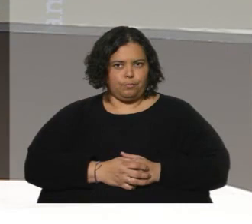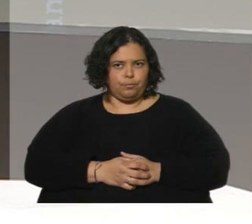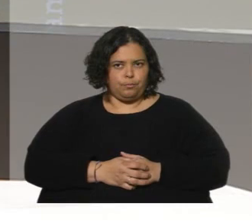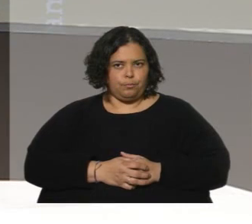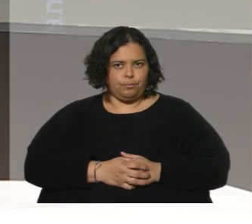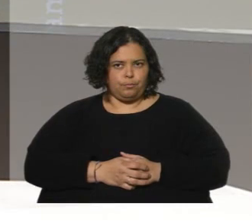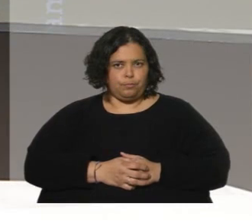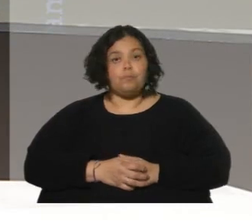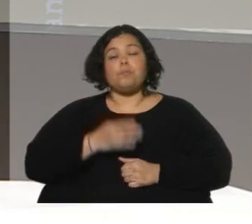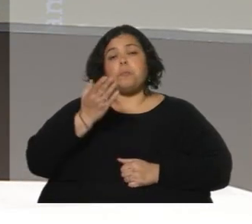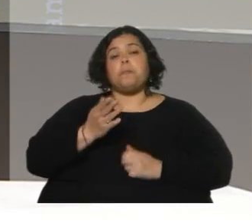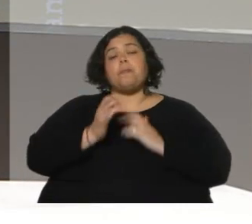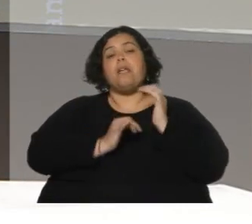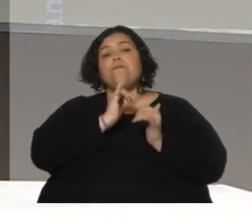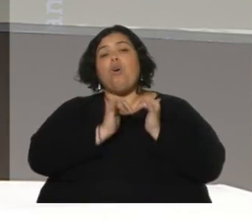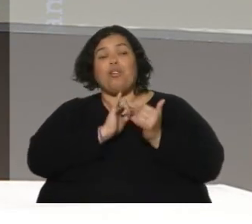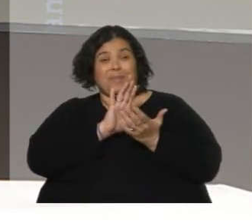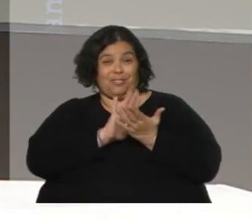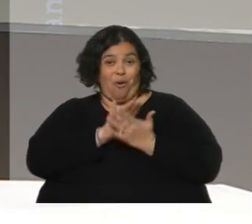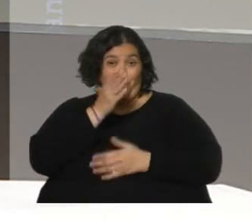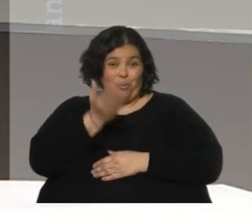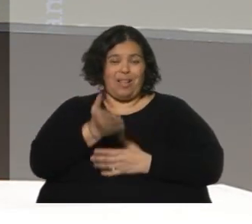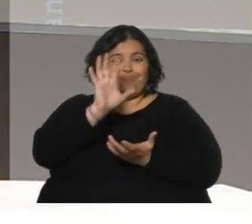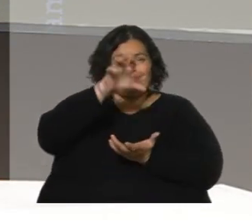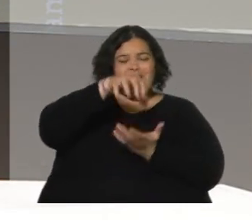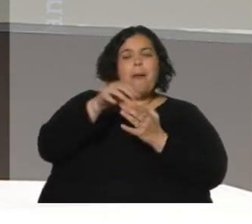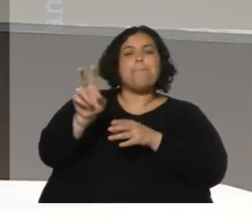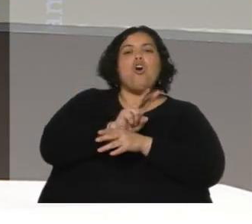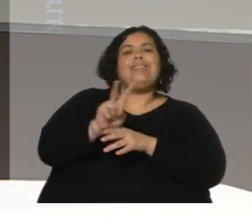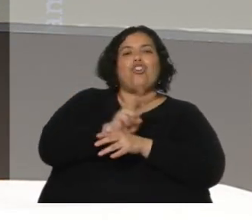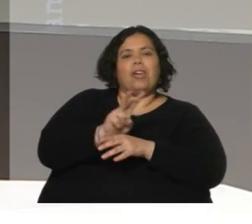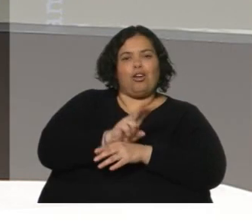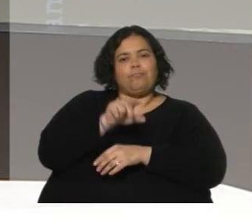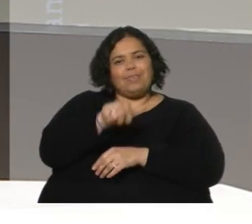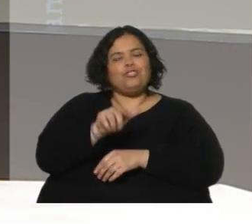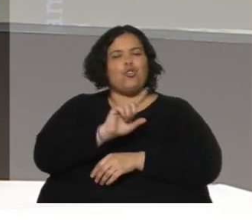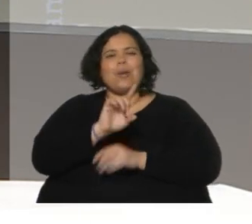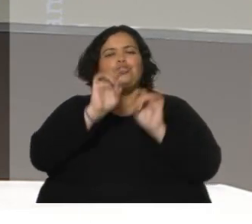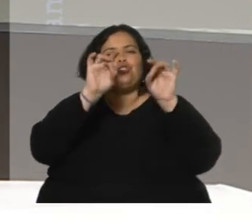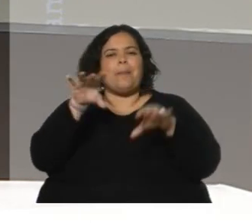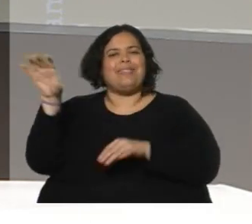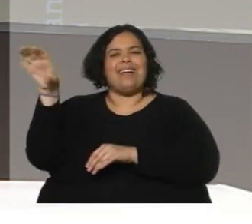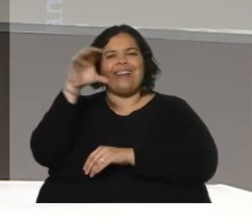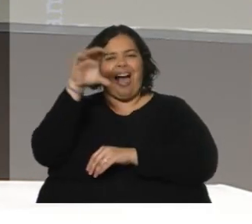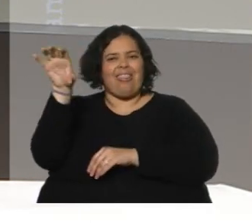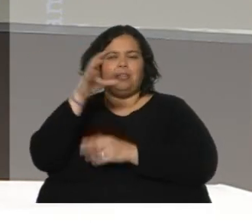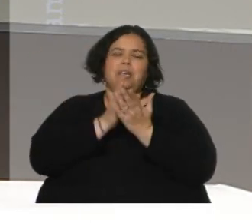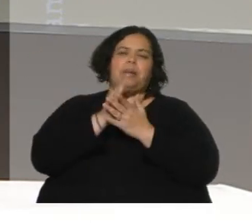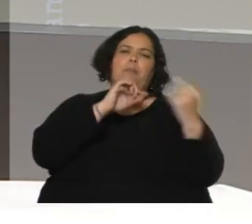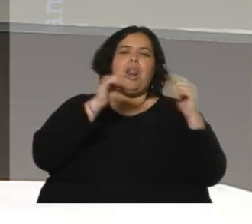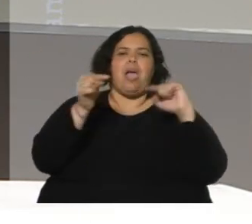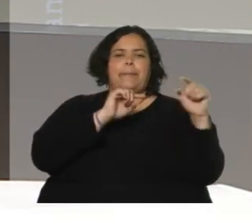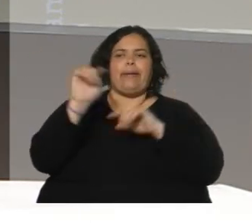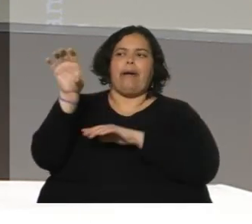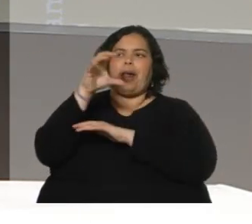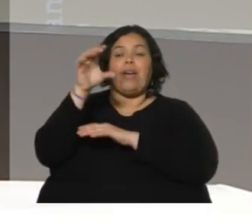Así teníamos el informe sobre este centro de monitoreo que, como decía, no es mucho más allá de los radares que terminan siendo un poco el foco de la polémica, pero también